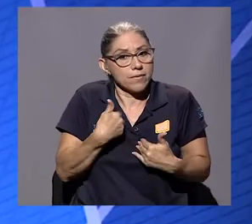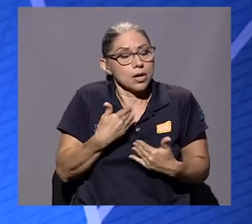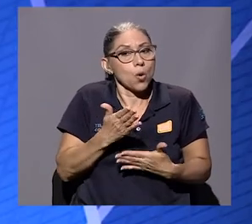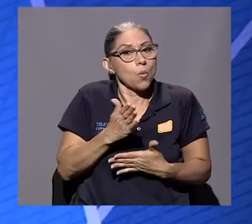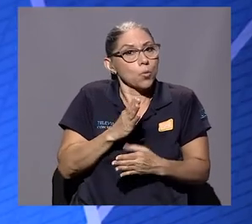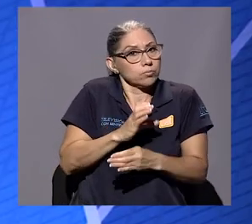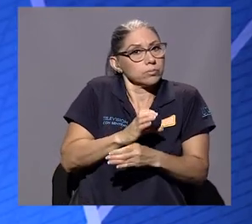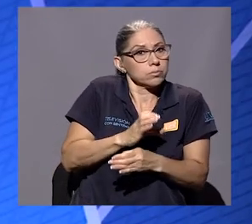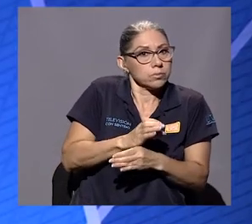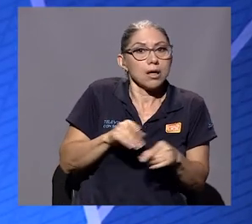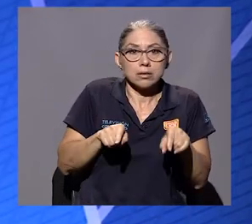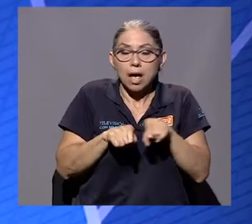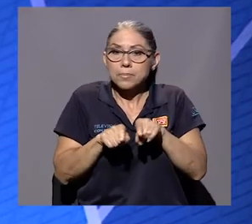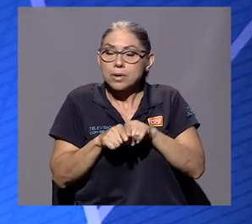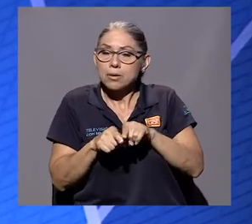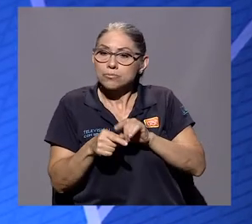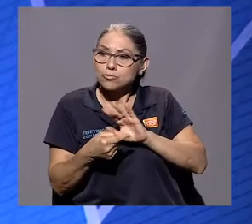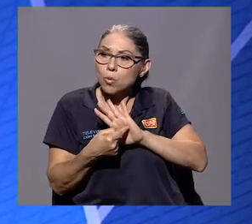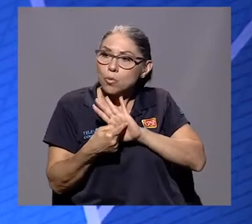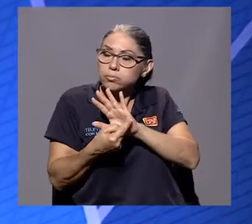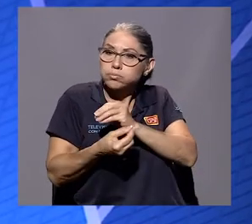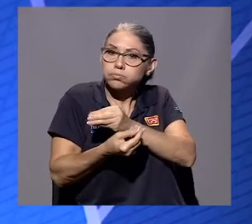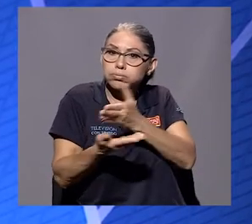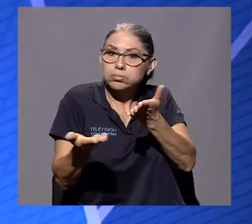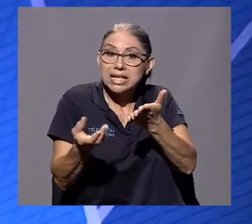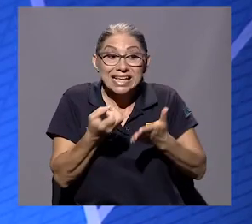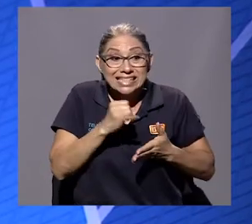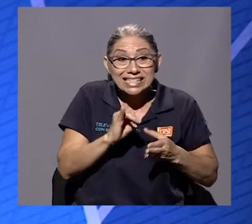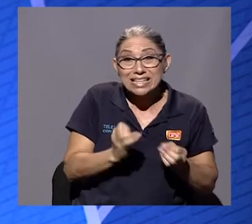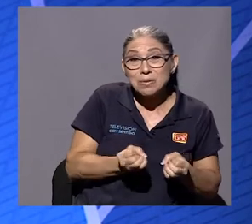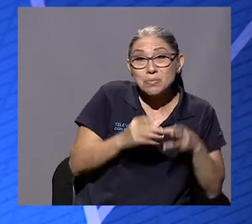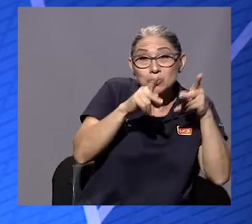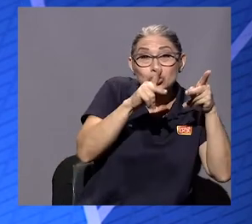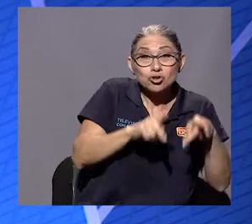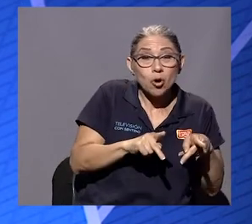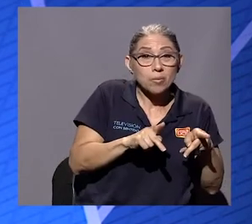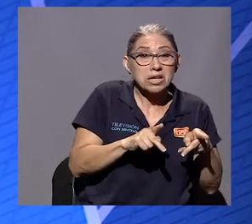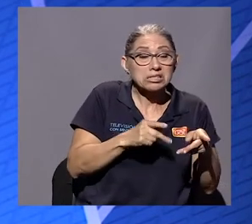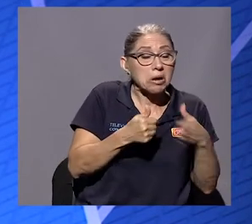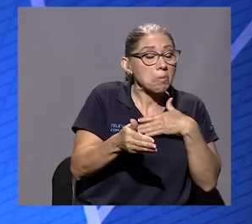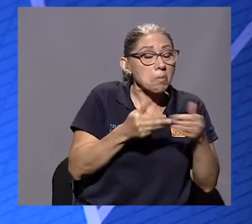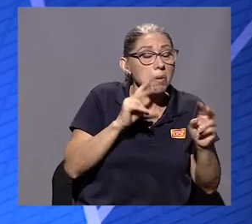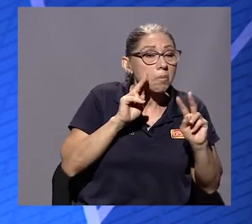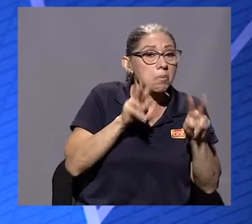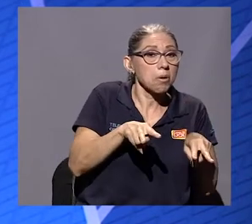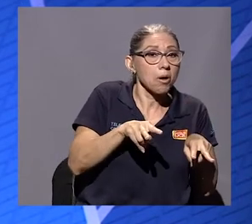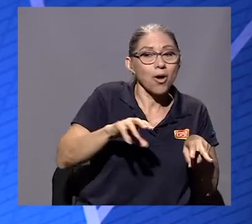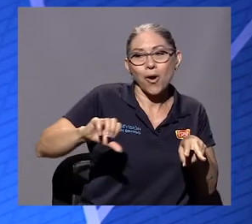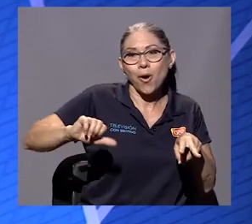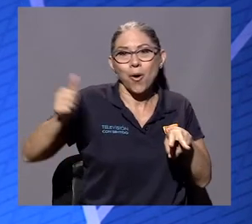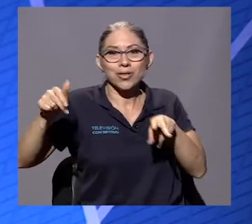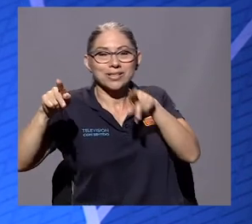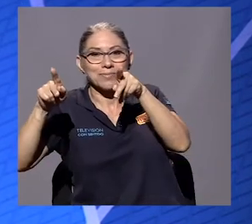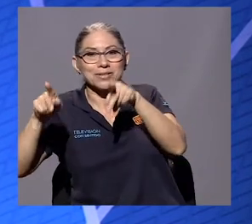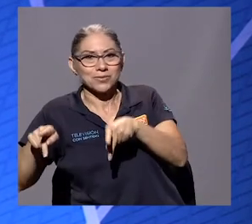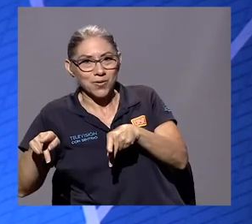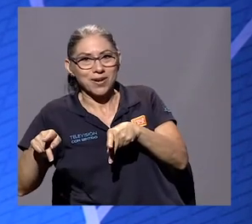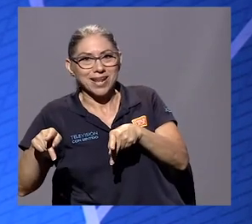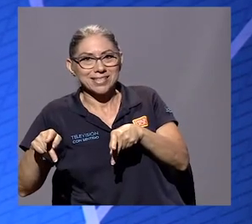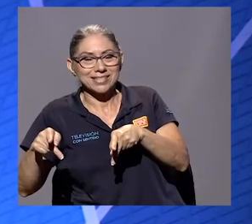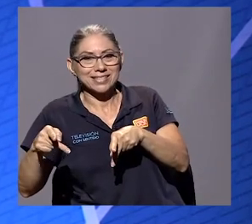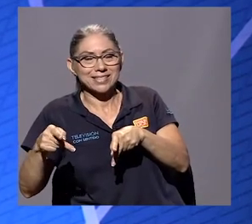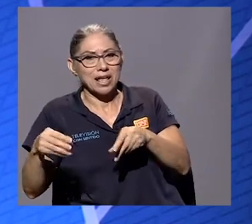cantidad de luz, cuando hay muchos hombres sin decoro, hay siempre otros que tienen en sí, el decoro